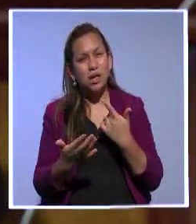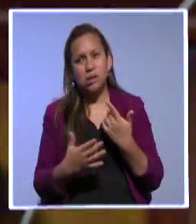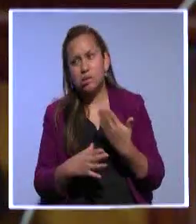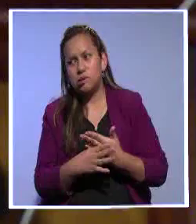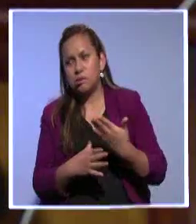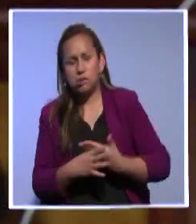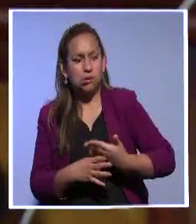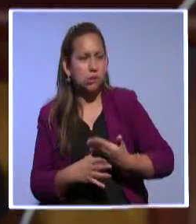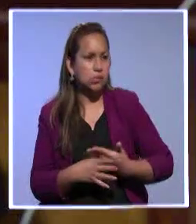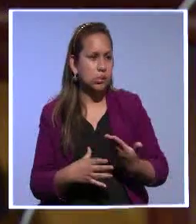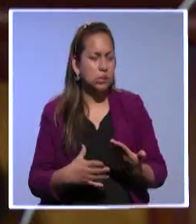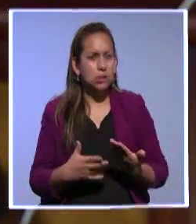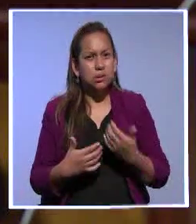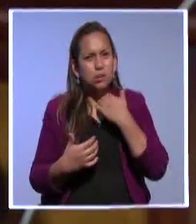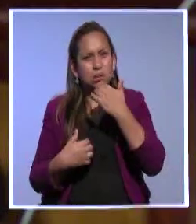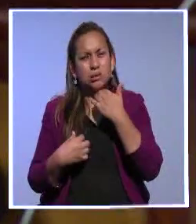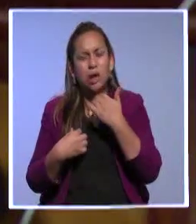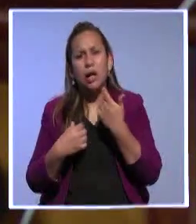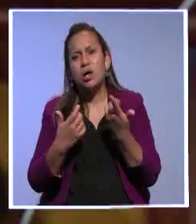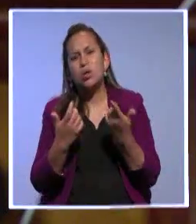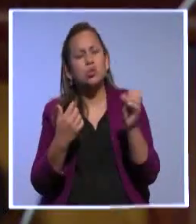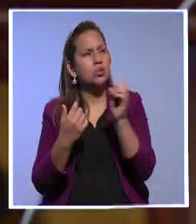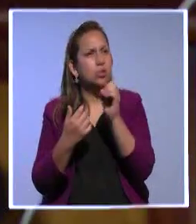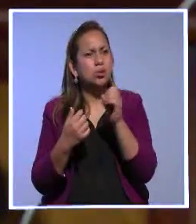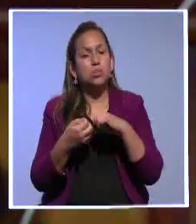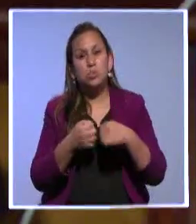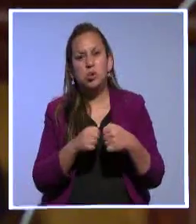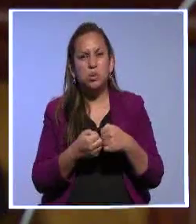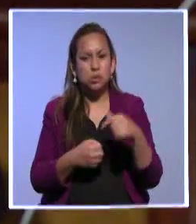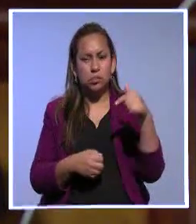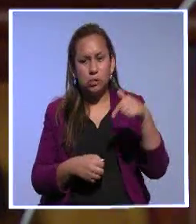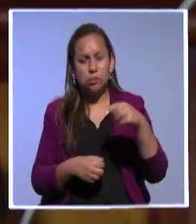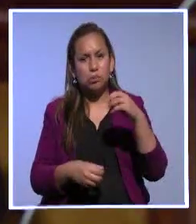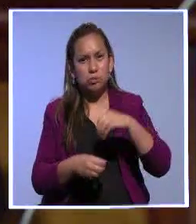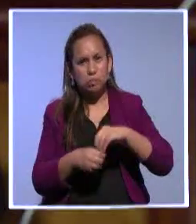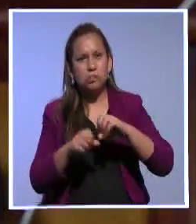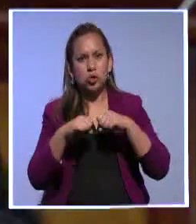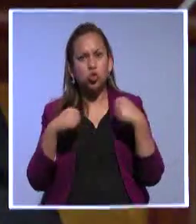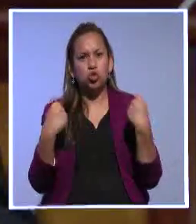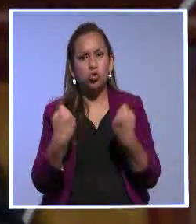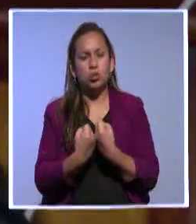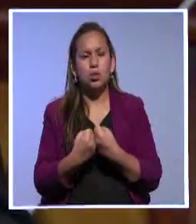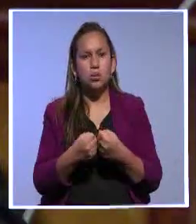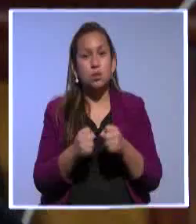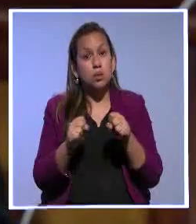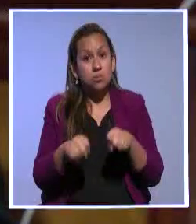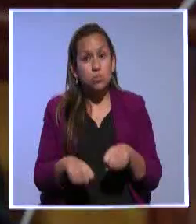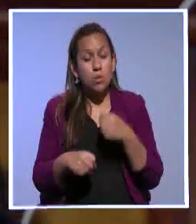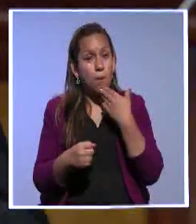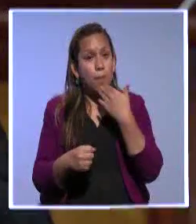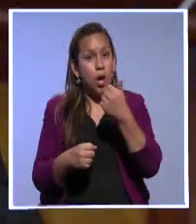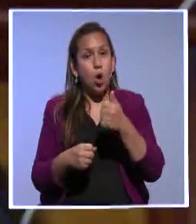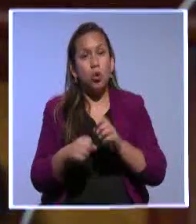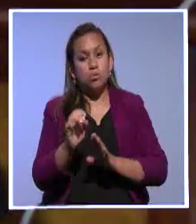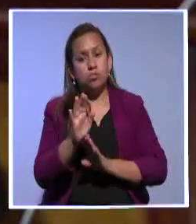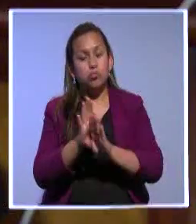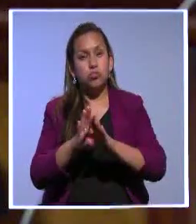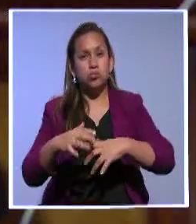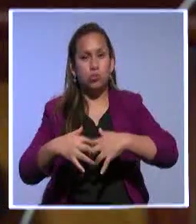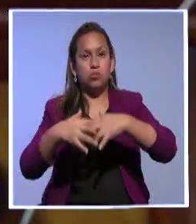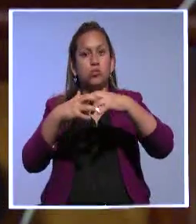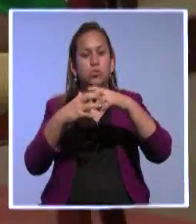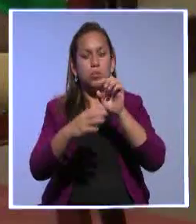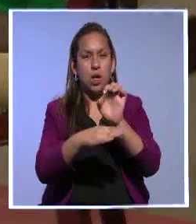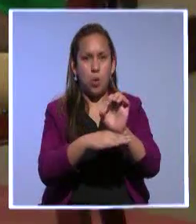produciendo problemas en la sociedad ecuatoriana a efectos de poder enrumbar de mejor forma el Ecuador de los próximos años.